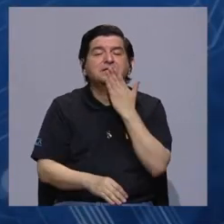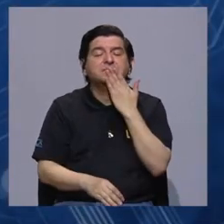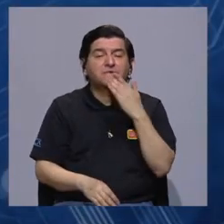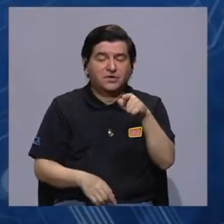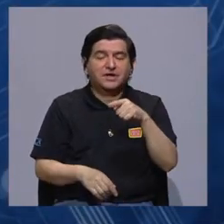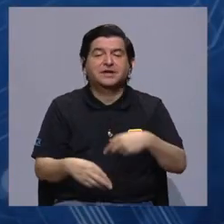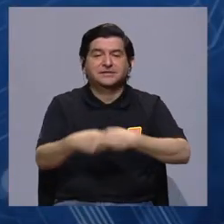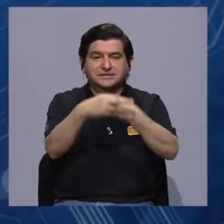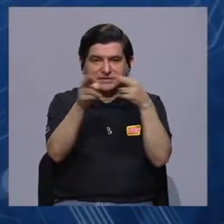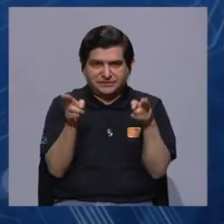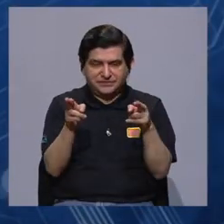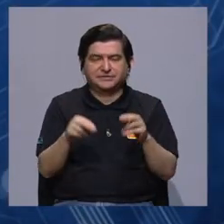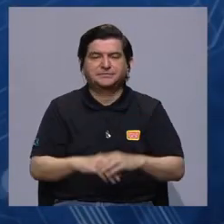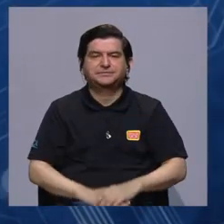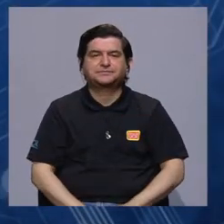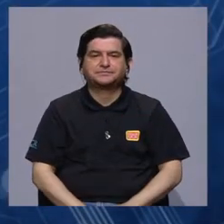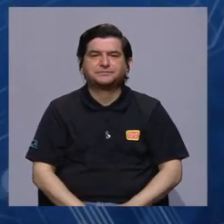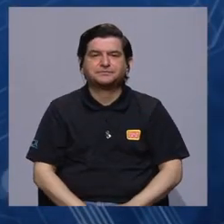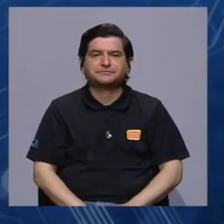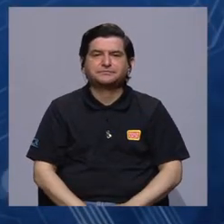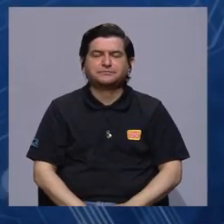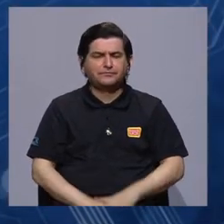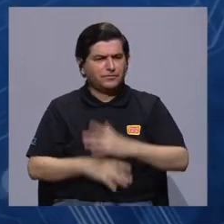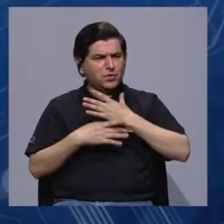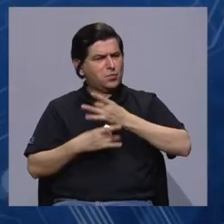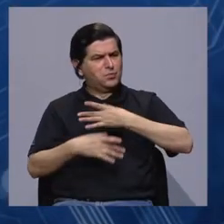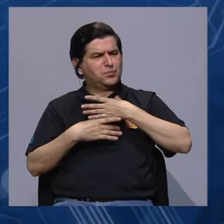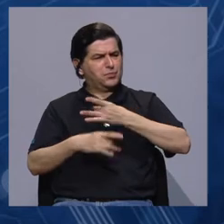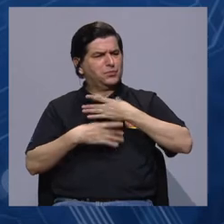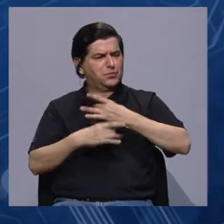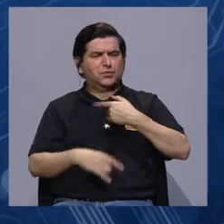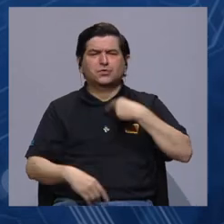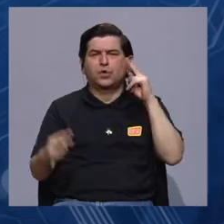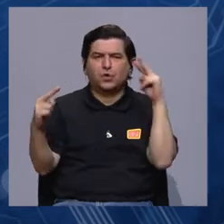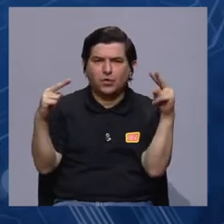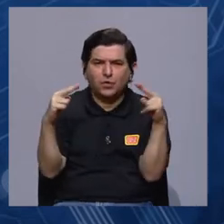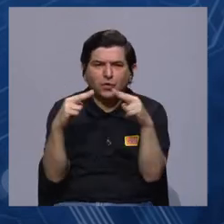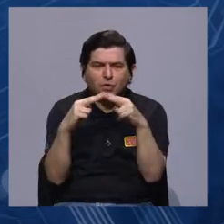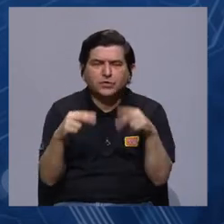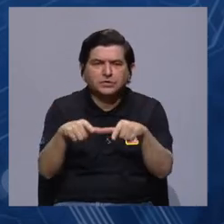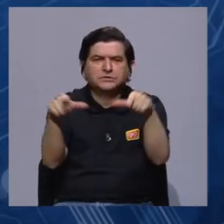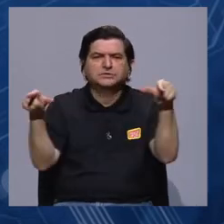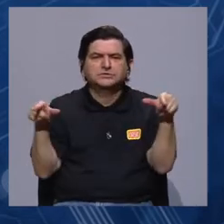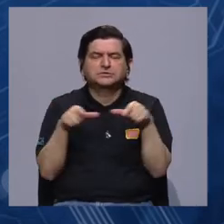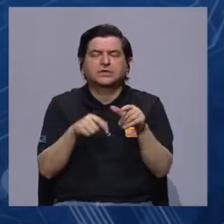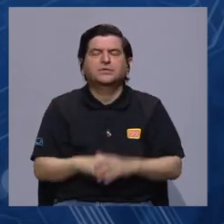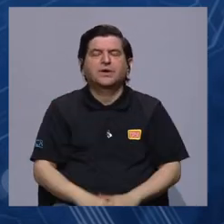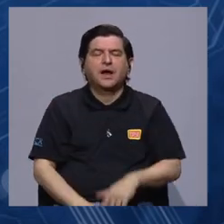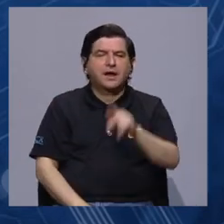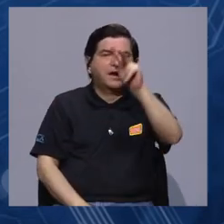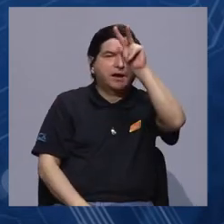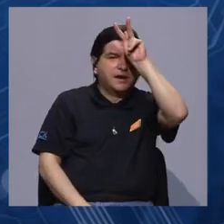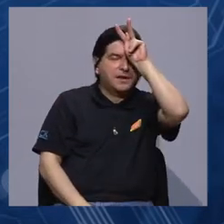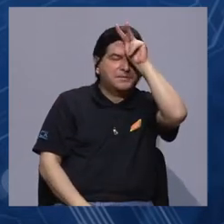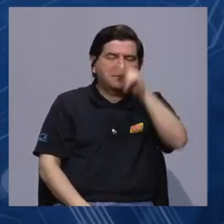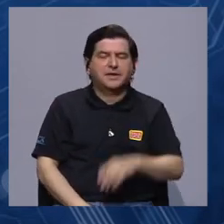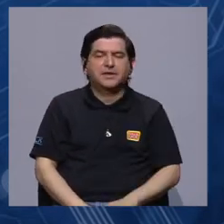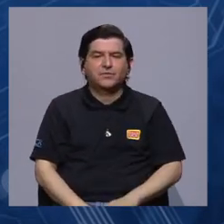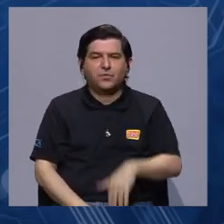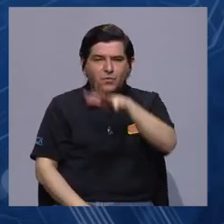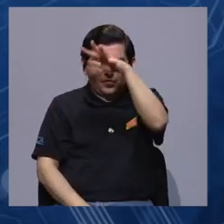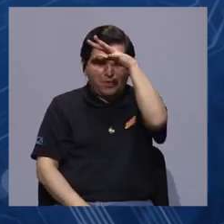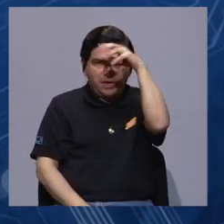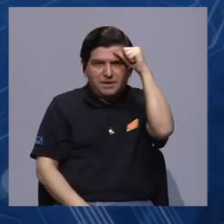la región. Entonces, fue muy interesante porque pude conocer lugares en el Perú, o sea, desde la Amazonía